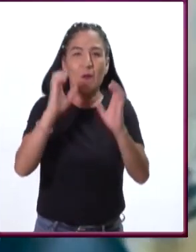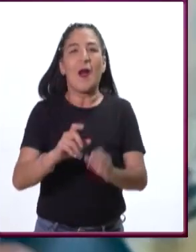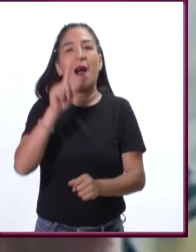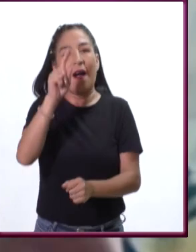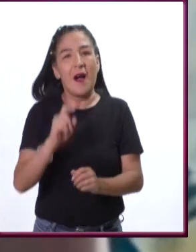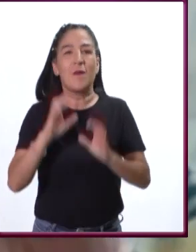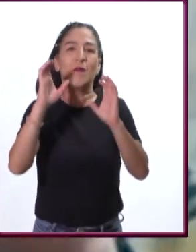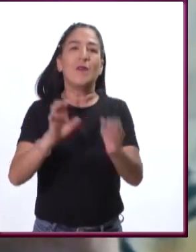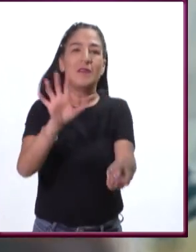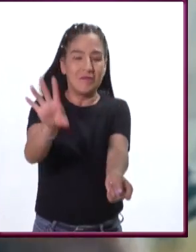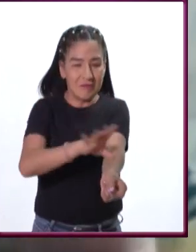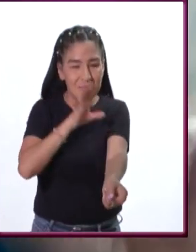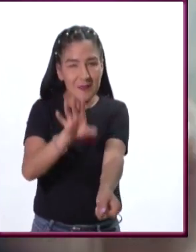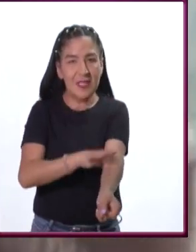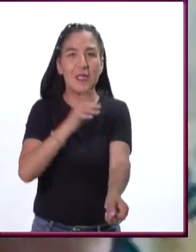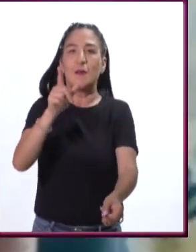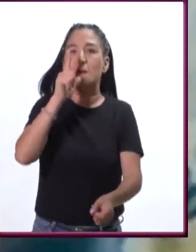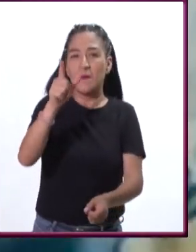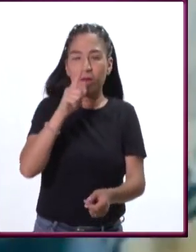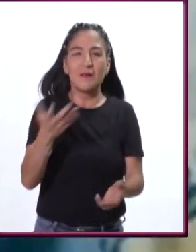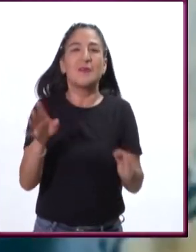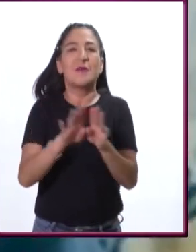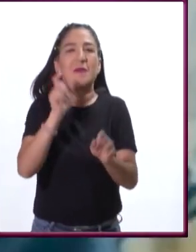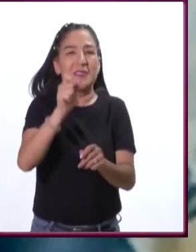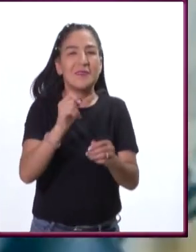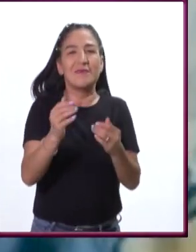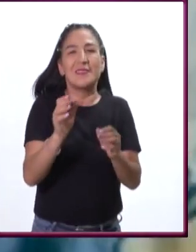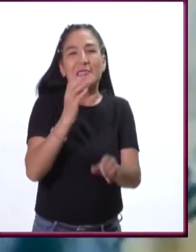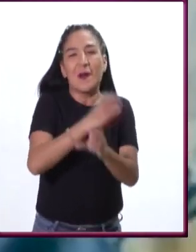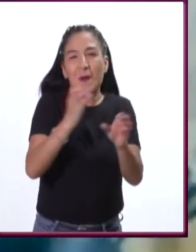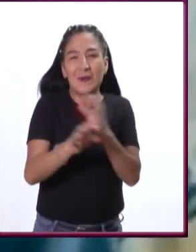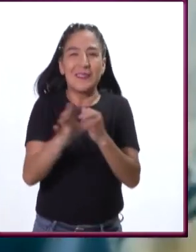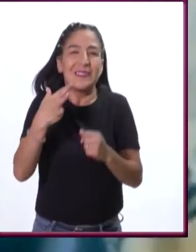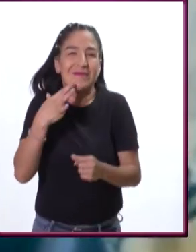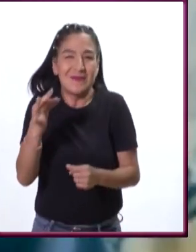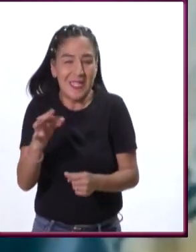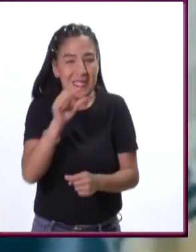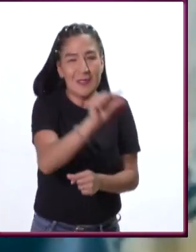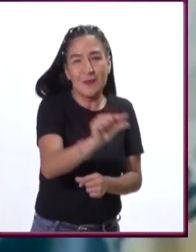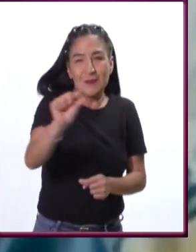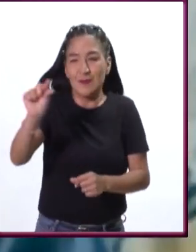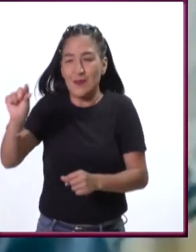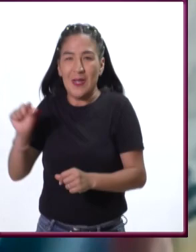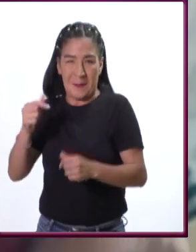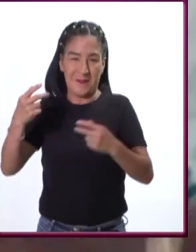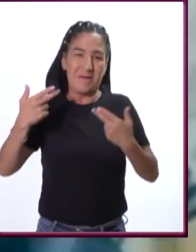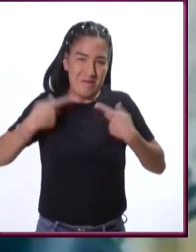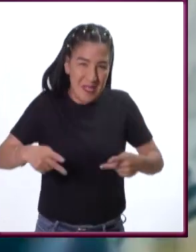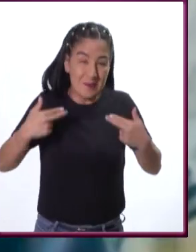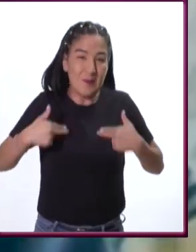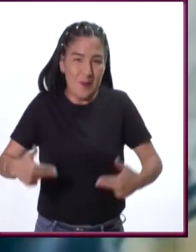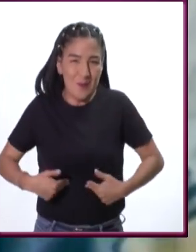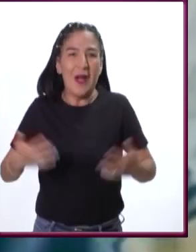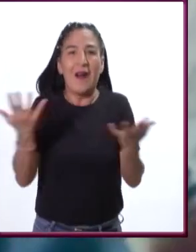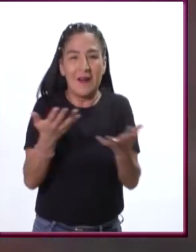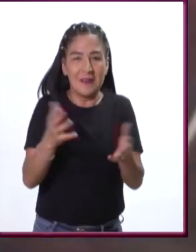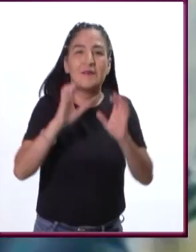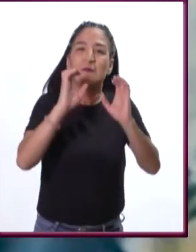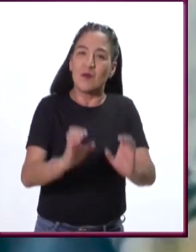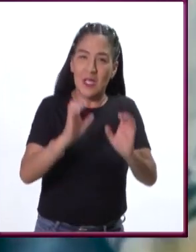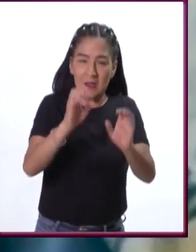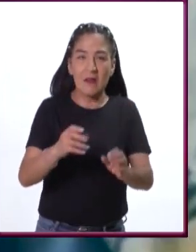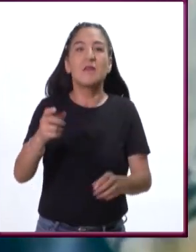cuidar la energía, todas esas pequeñas cositas que hace cada uno de nosotros individualmente. Y, sobre todo,